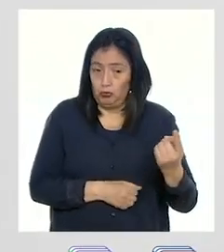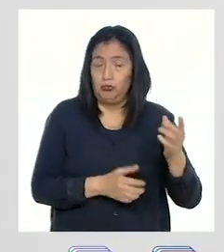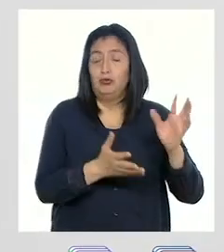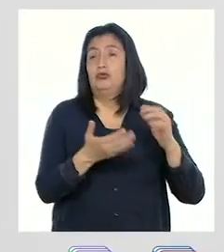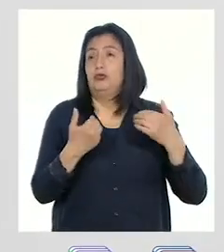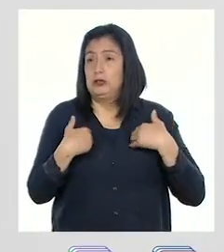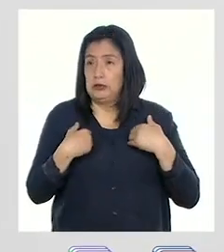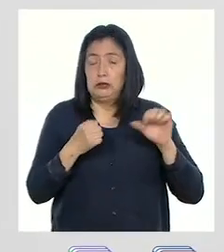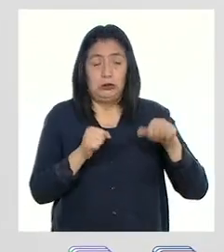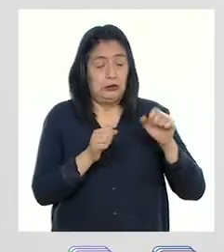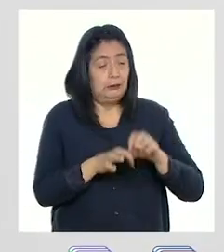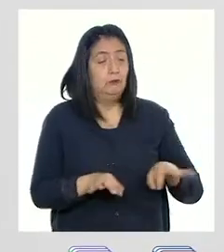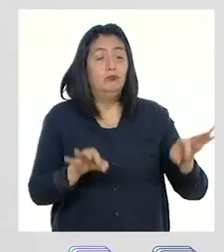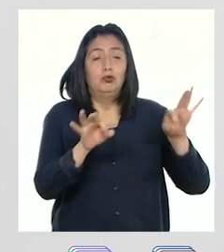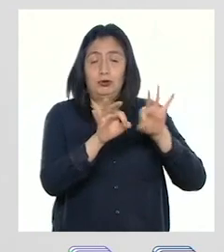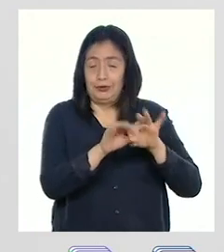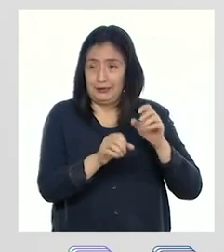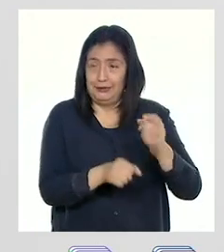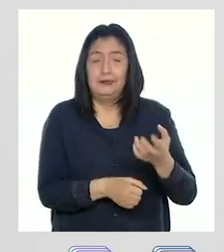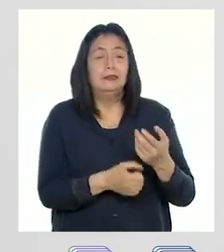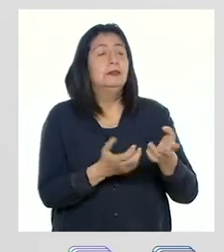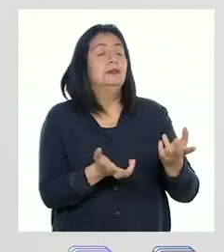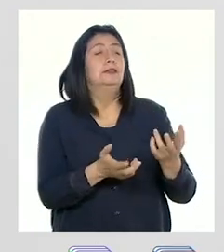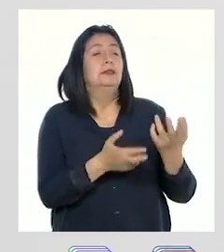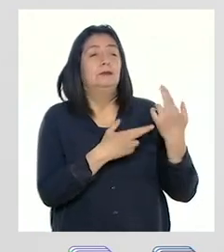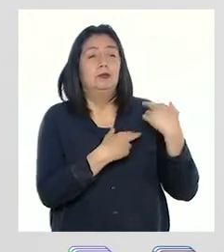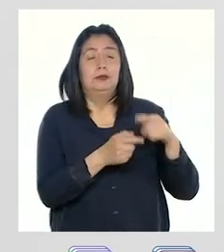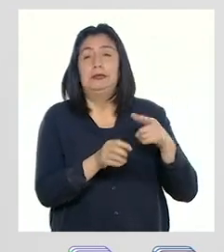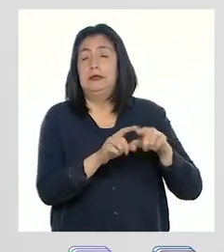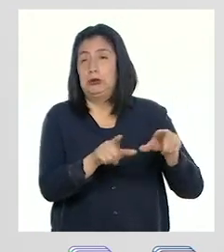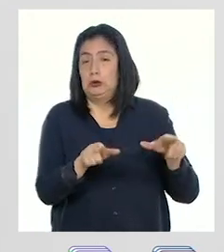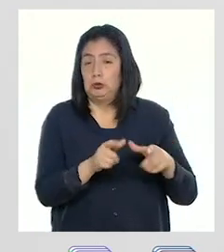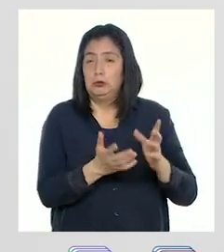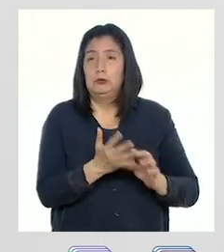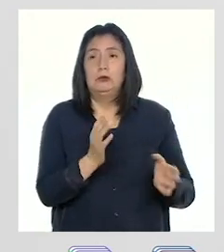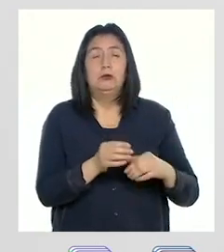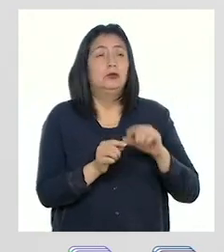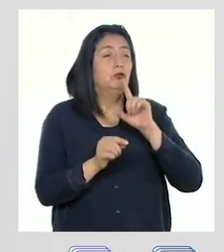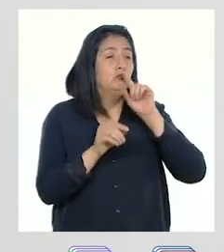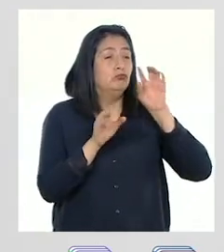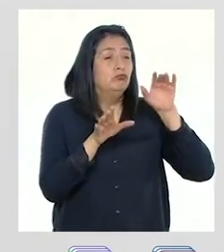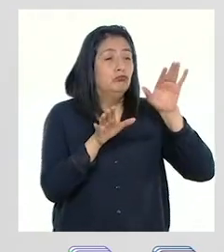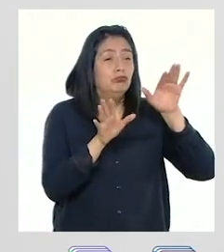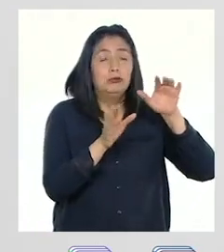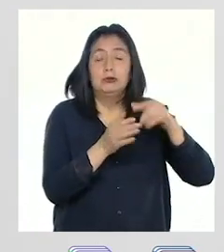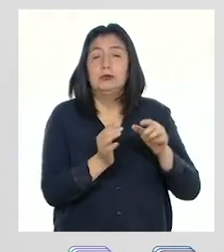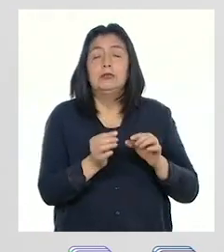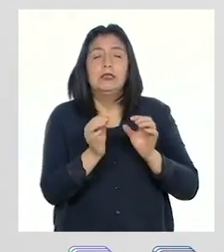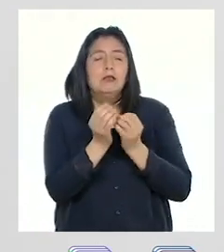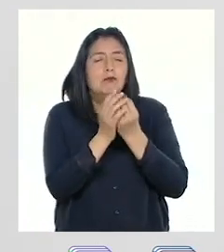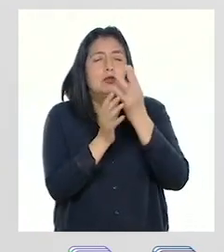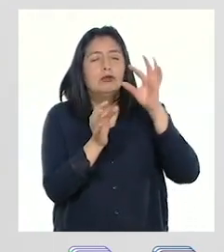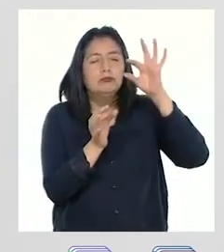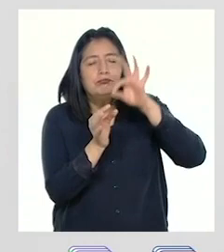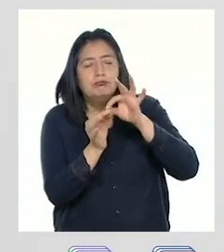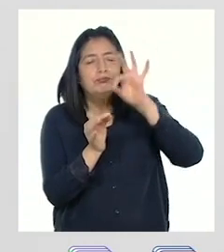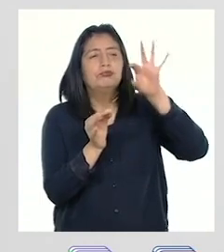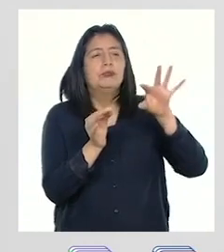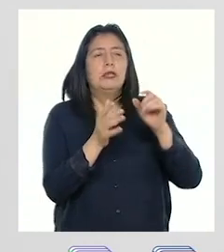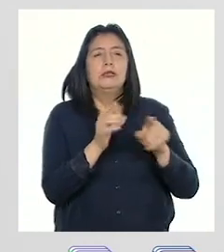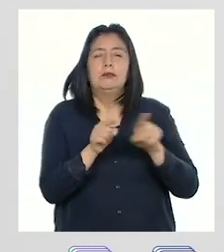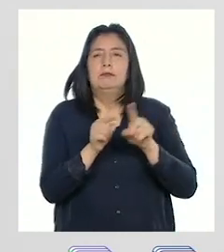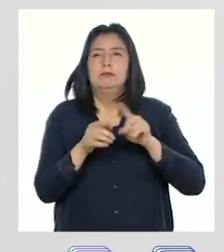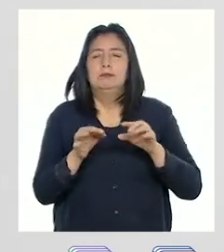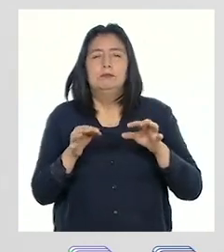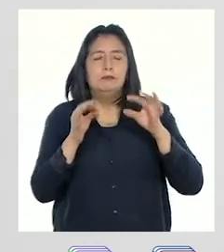tiene importantes funciones en el lugar que habitan. Desde los colibrís, que polinizan las flores, hasta los